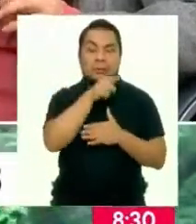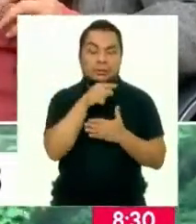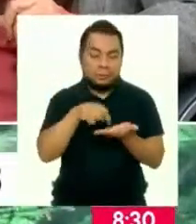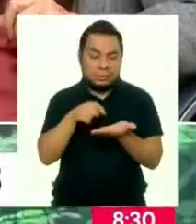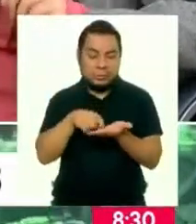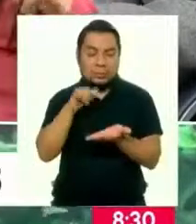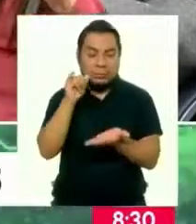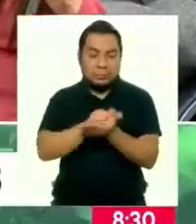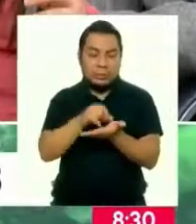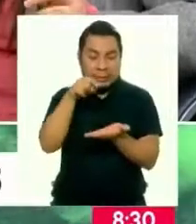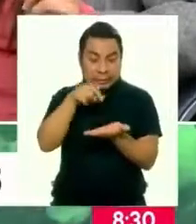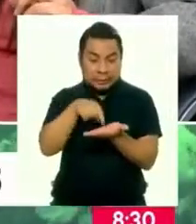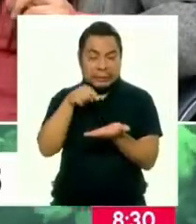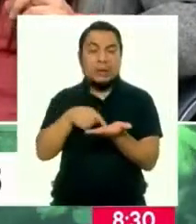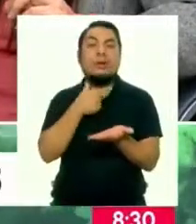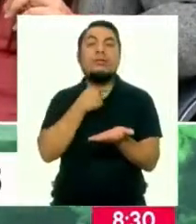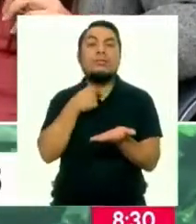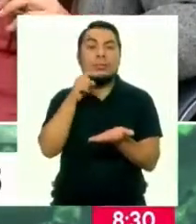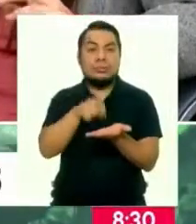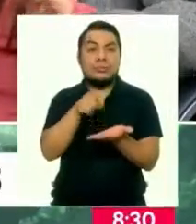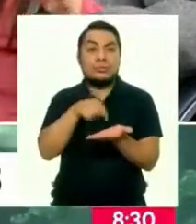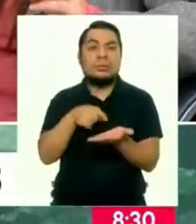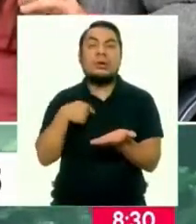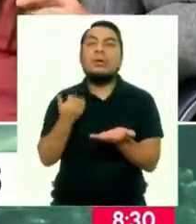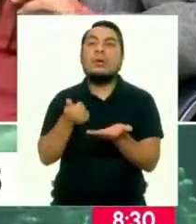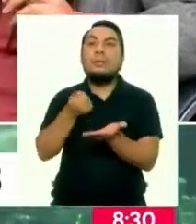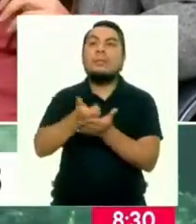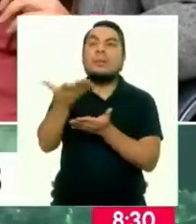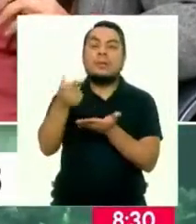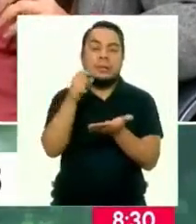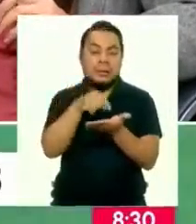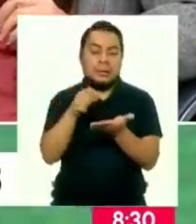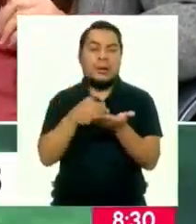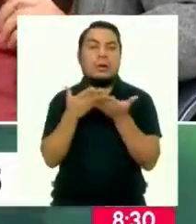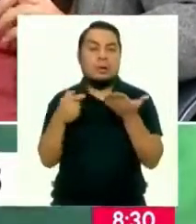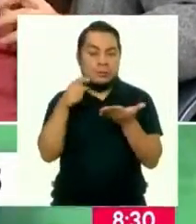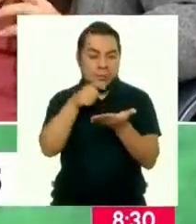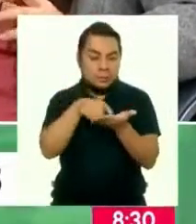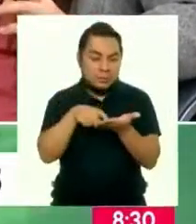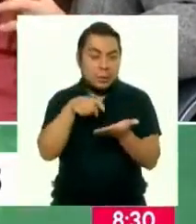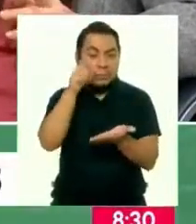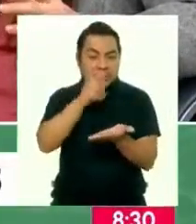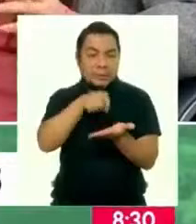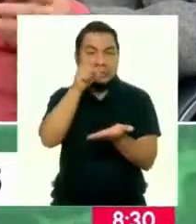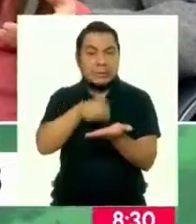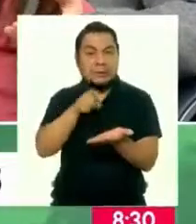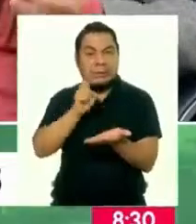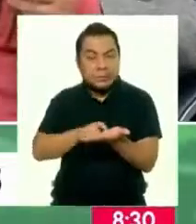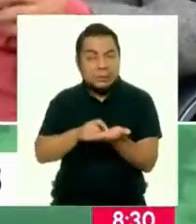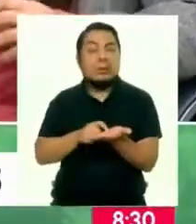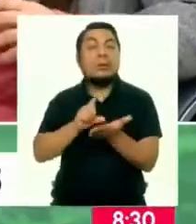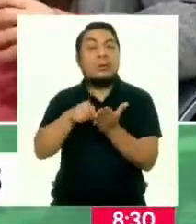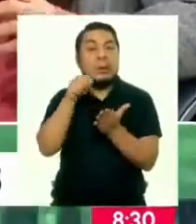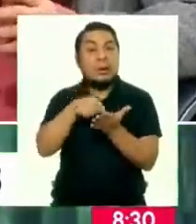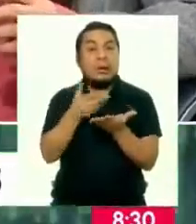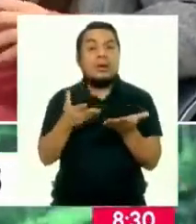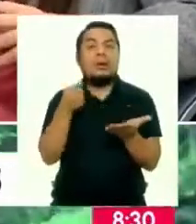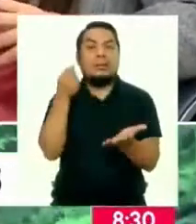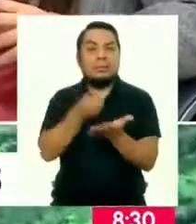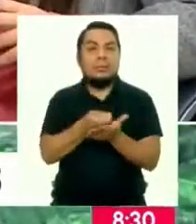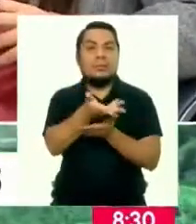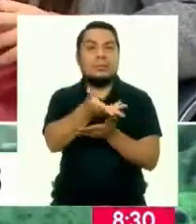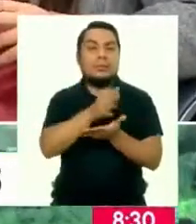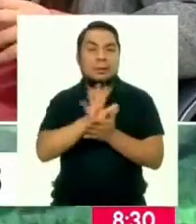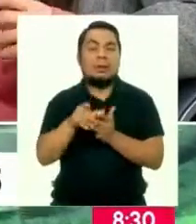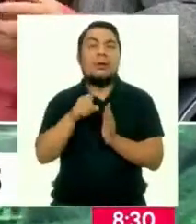Hacemos el pedido, escogemos a qué comunidad le queremos comprar, qué producto le queremos comprar, hacemos el clic y estos productos nos llegan en el